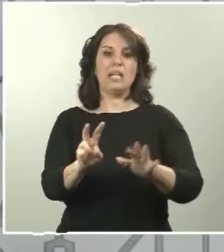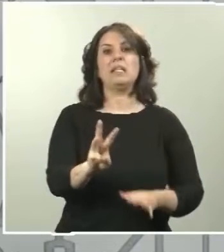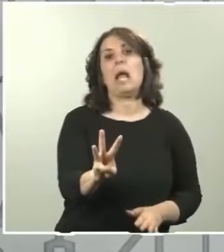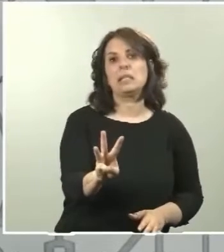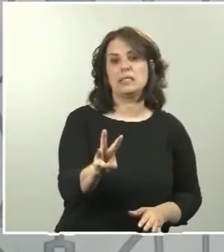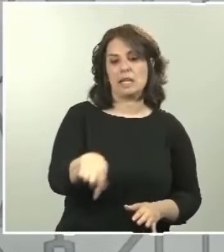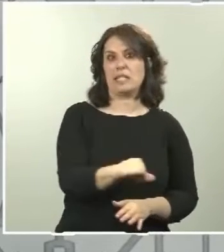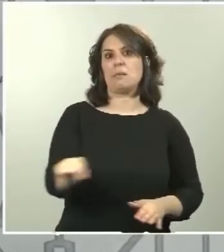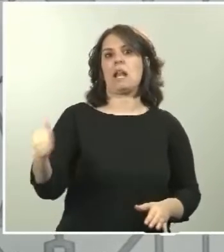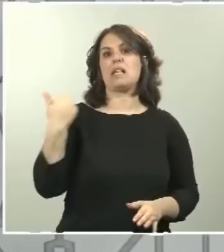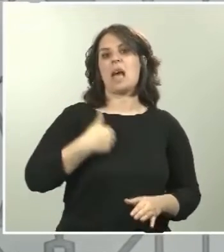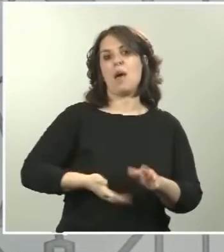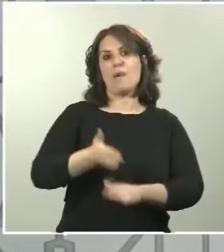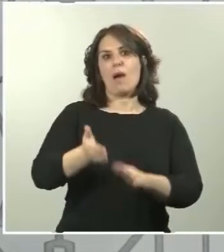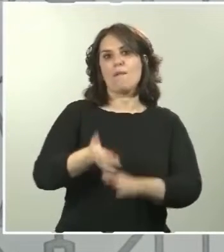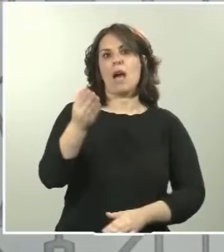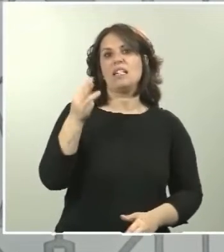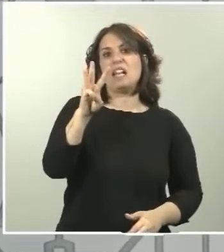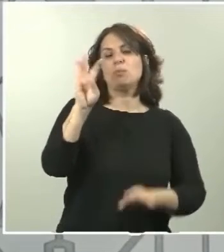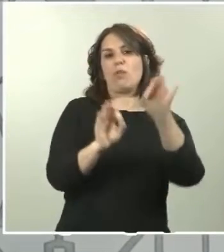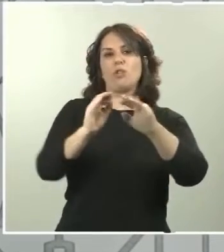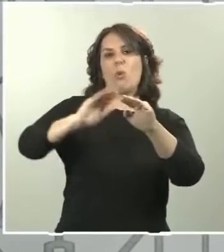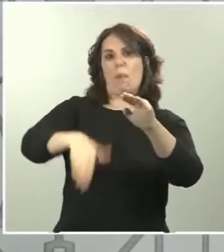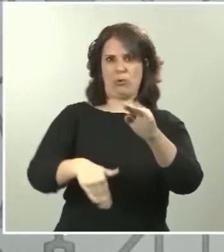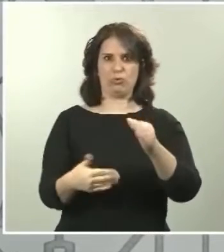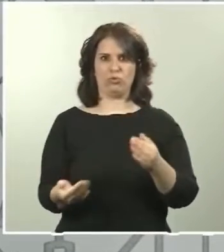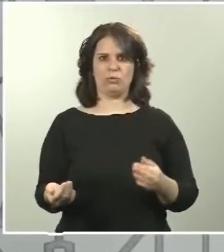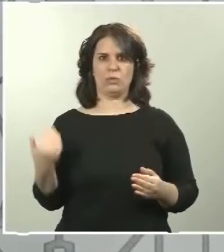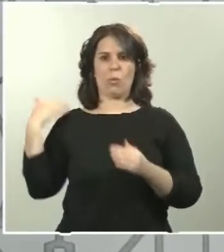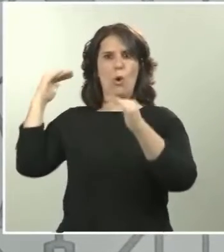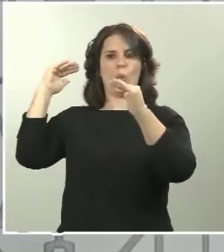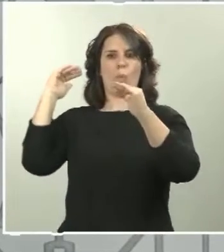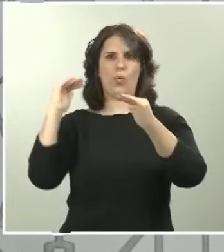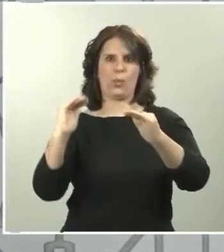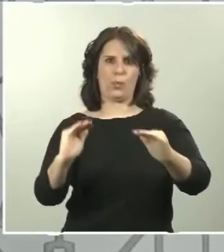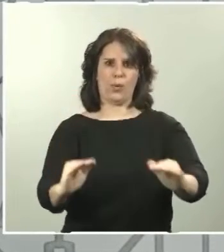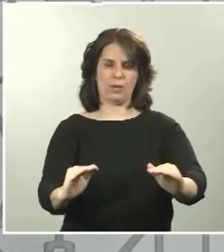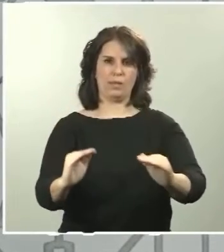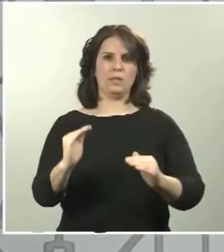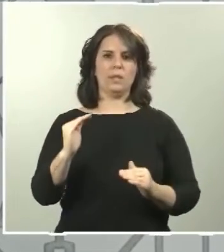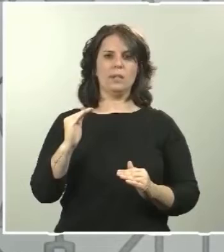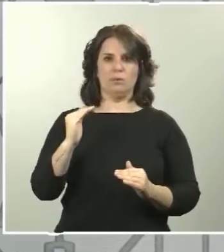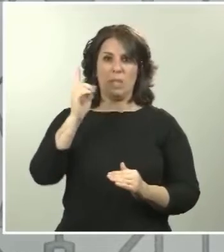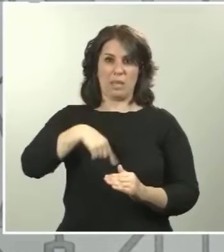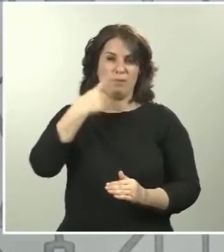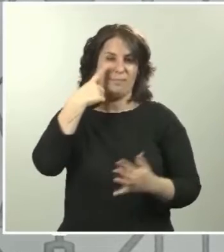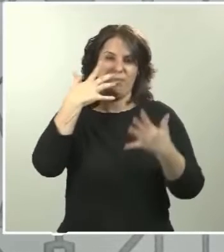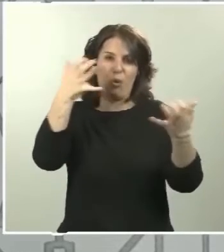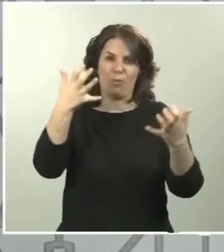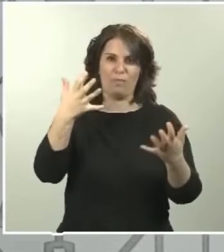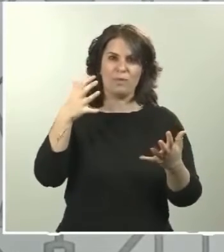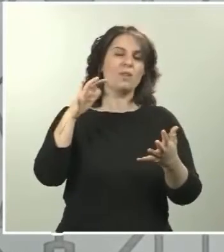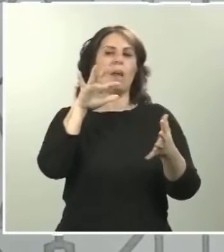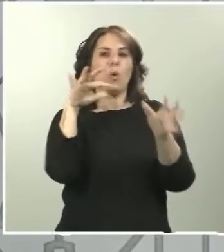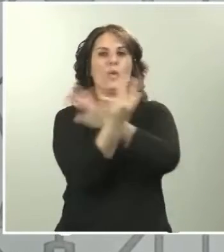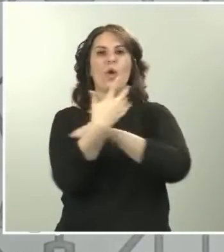semana ya estamos por debajo de ese 3%. Datos que se observan en la misma evolución, tanto para los hospitalizados, que estamos